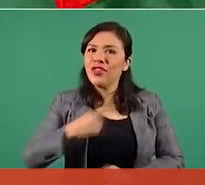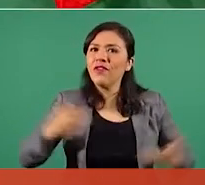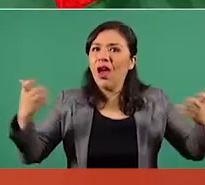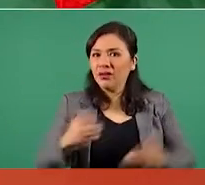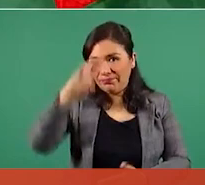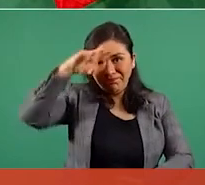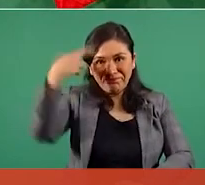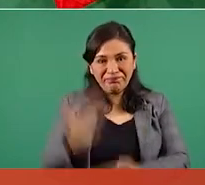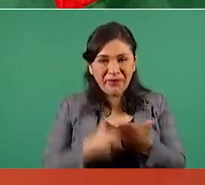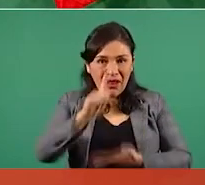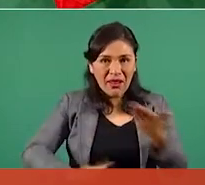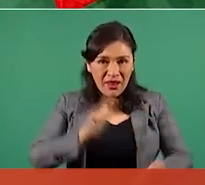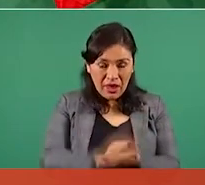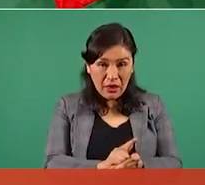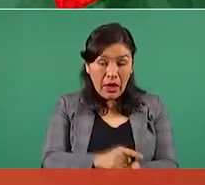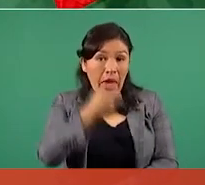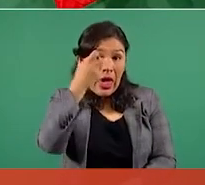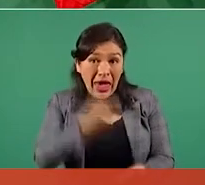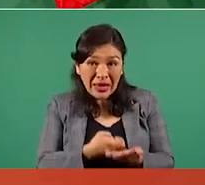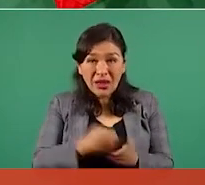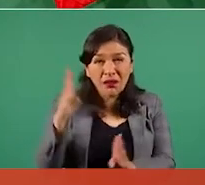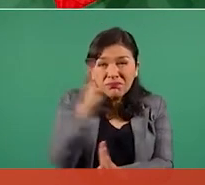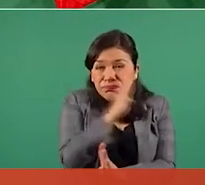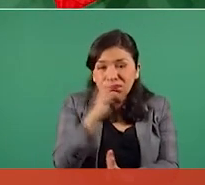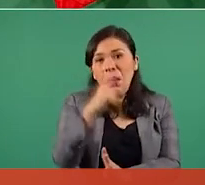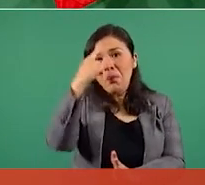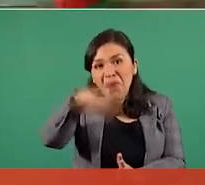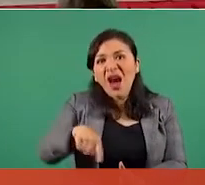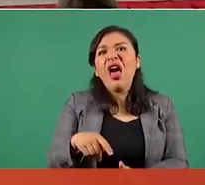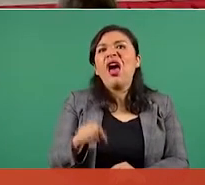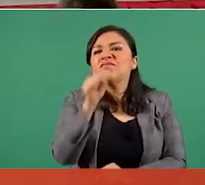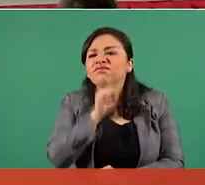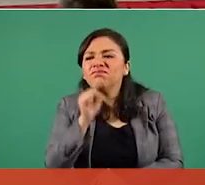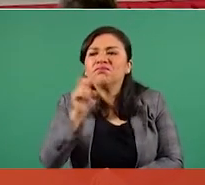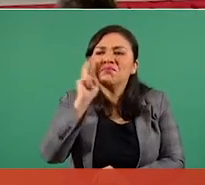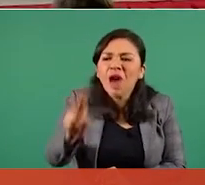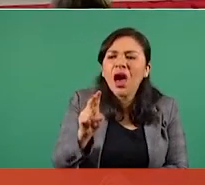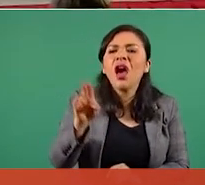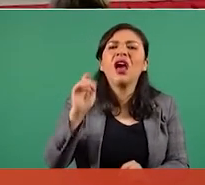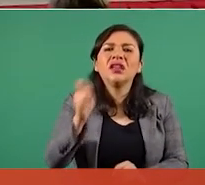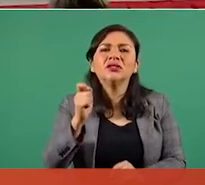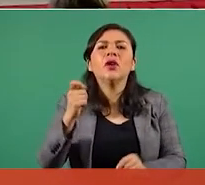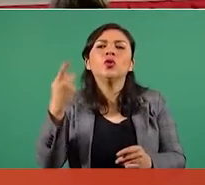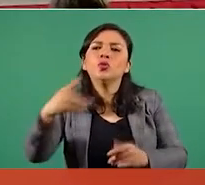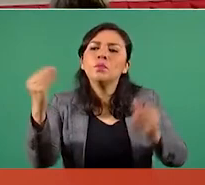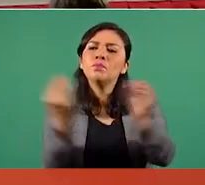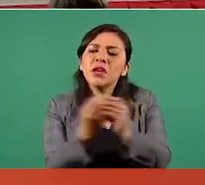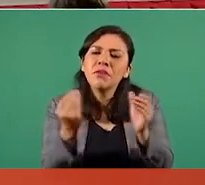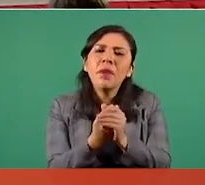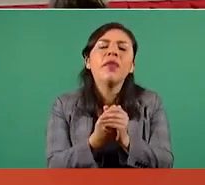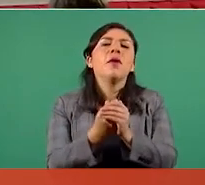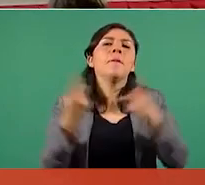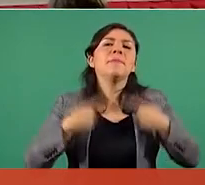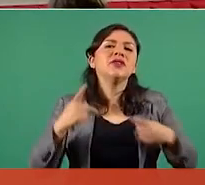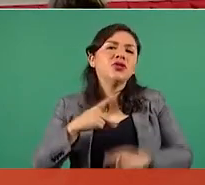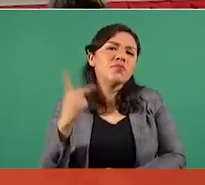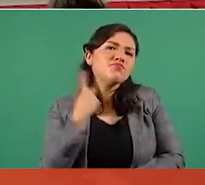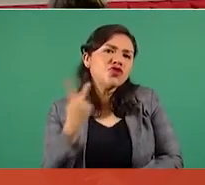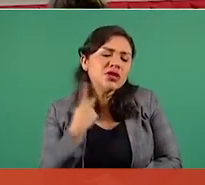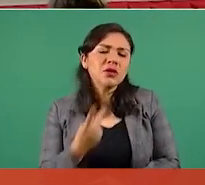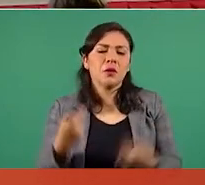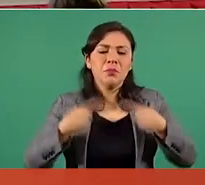violó la intimidad de periodistas, de políticos, de luchadores sociales, de